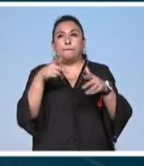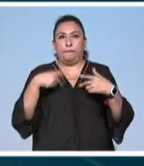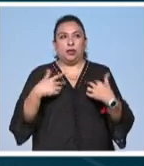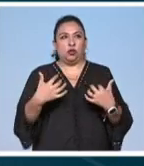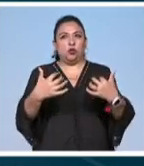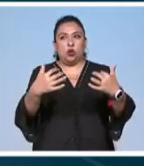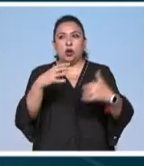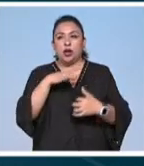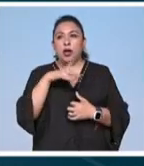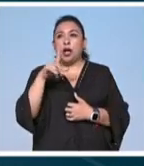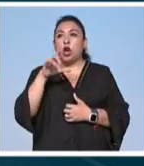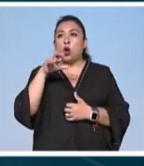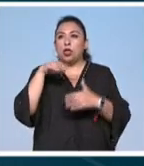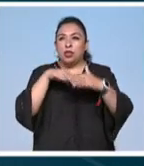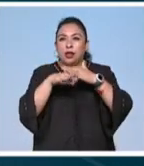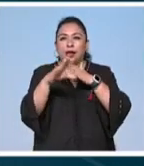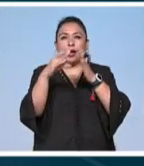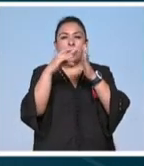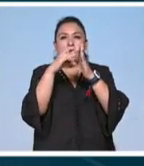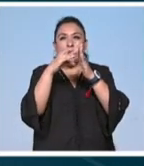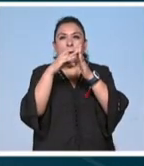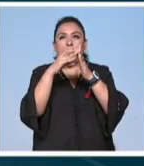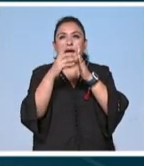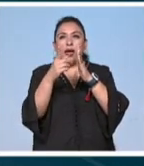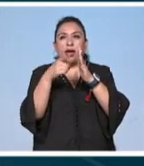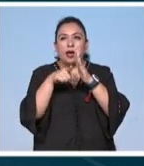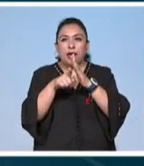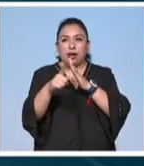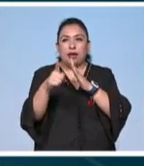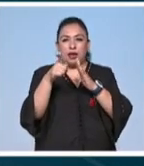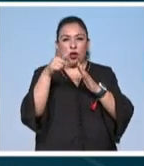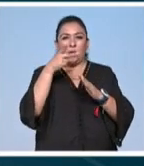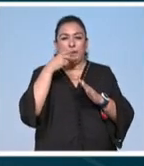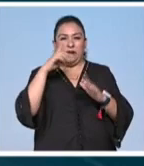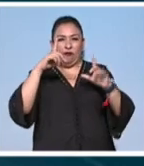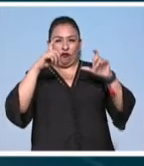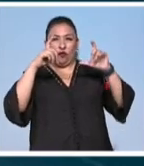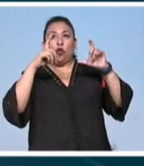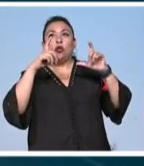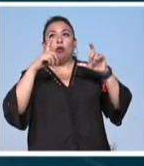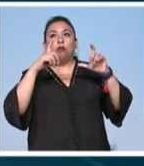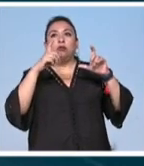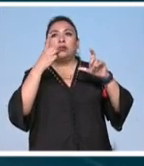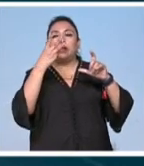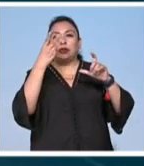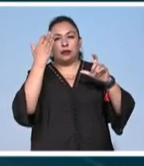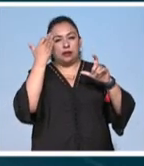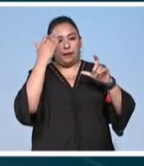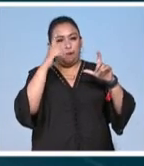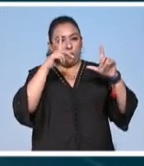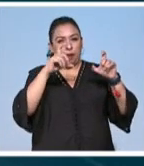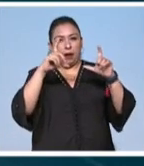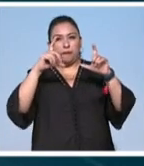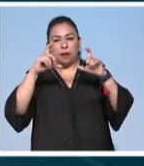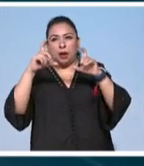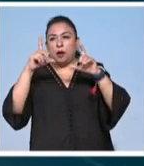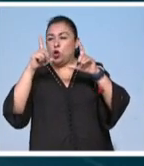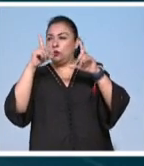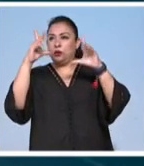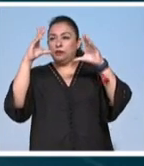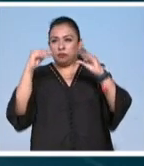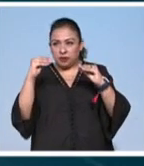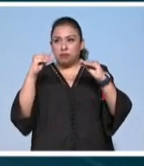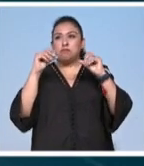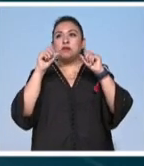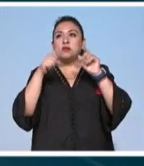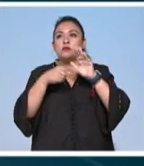público lourdes se metió a una caja salía y el fotógrafo marcos curtix la retrataba en tres momentos se apagaban las luces